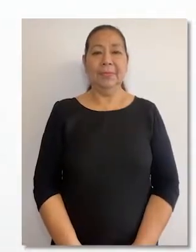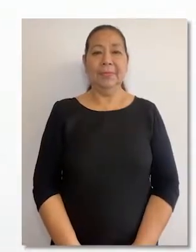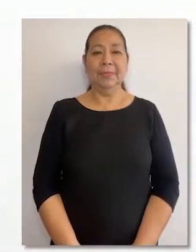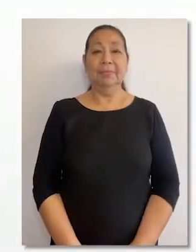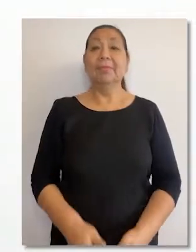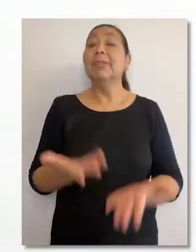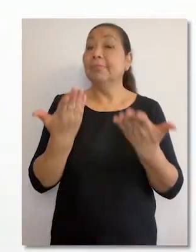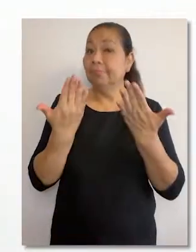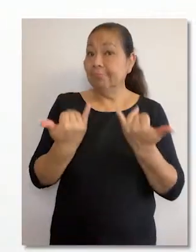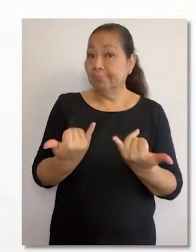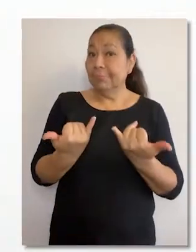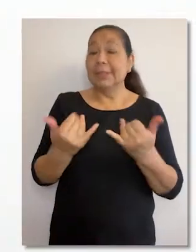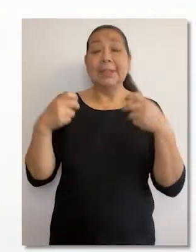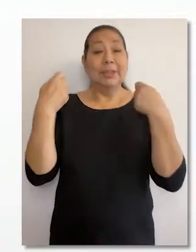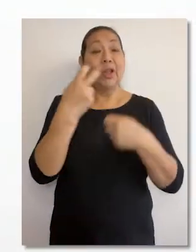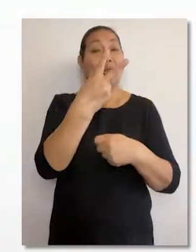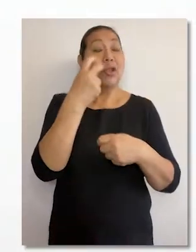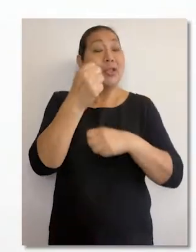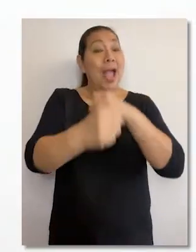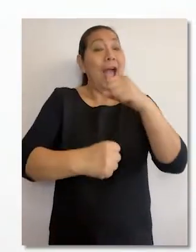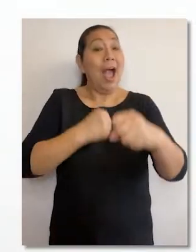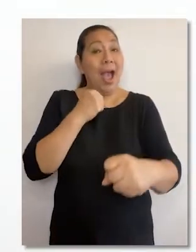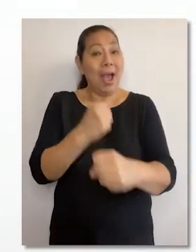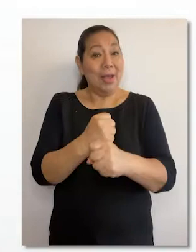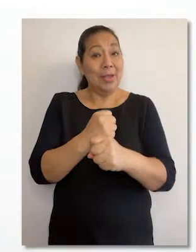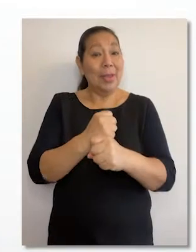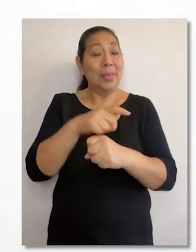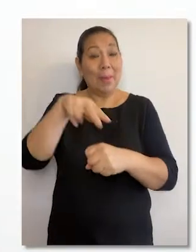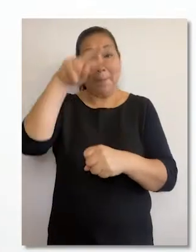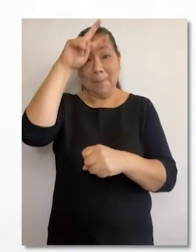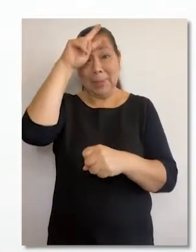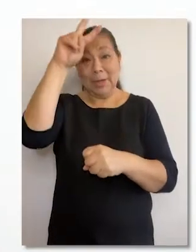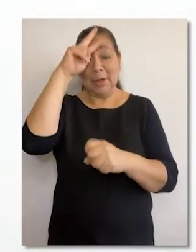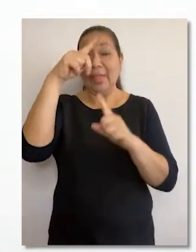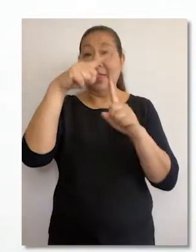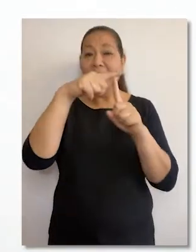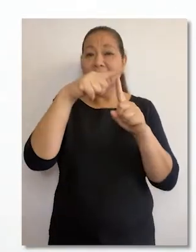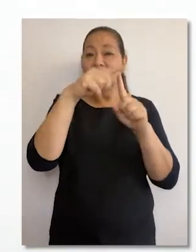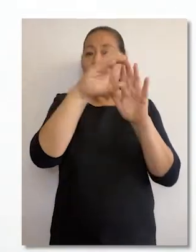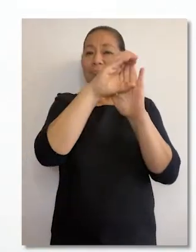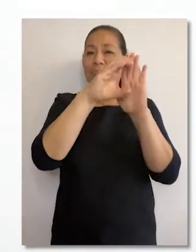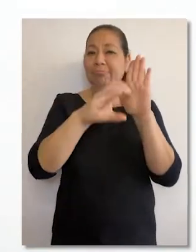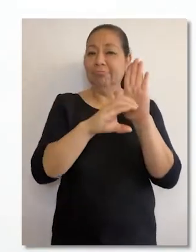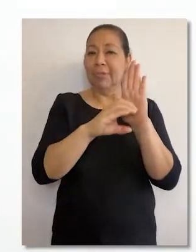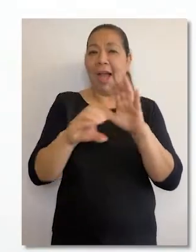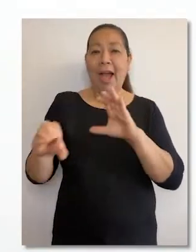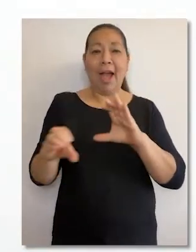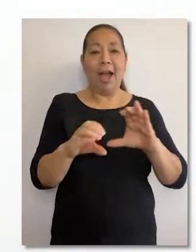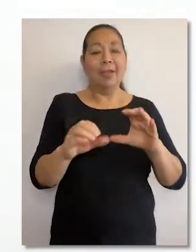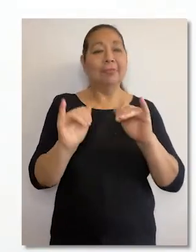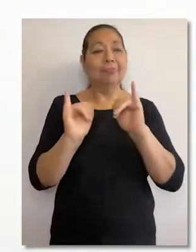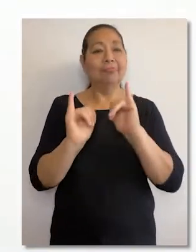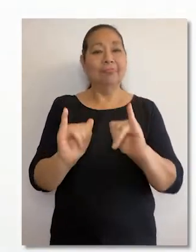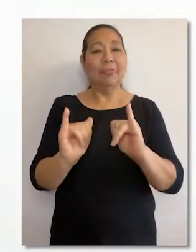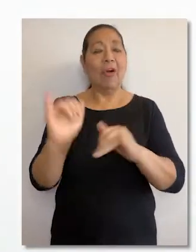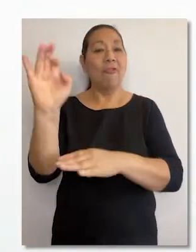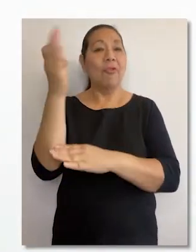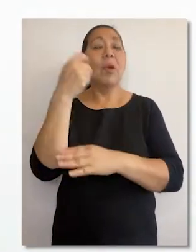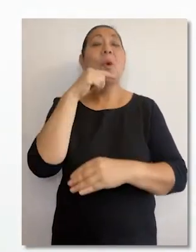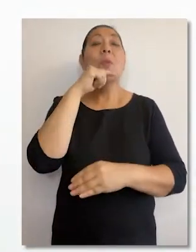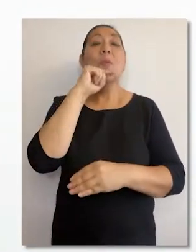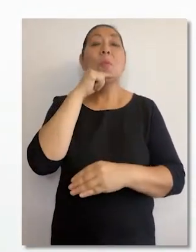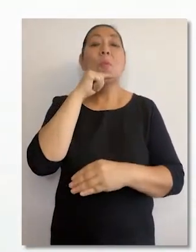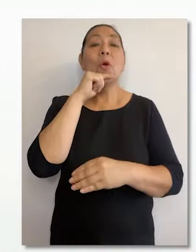A propósito de celebrar 200 años de vida republicana, el Tribunal Constitucional realizó el acto de instalación del Foro